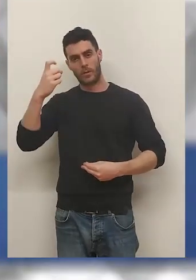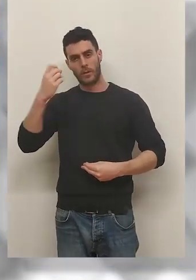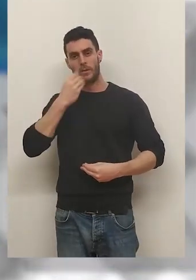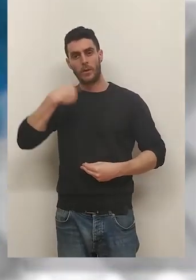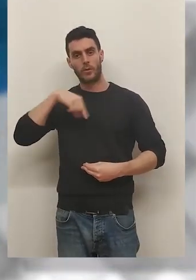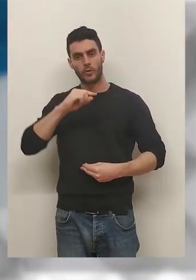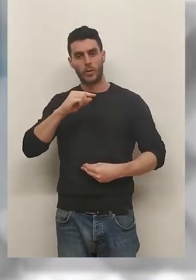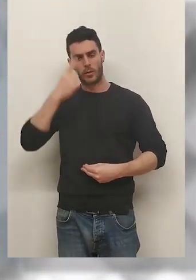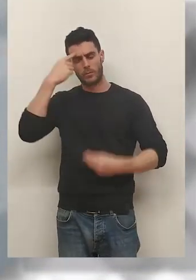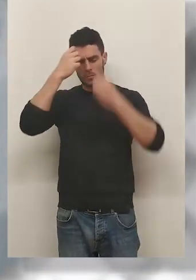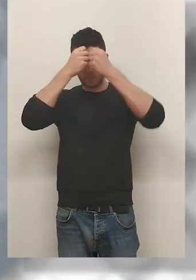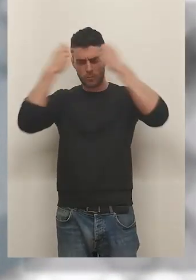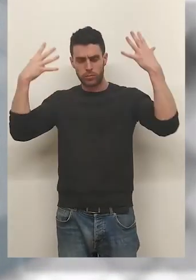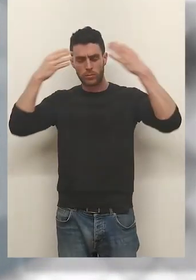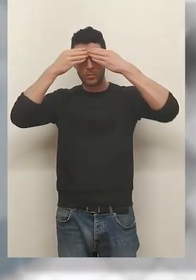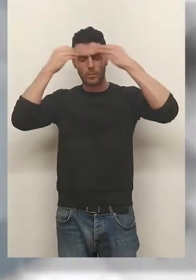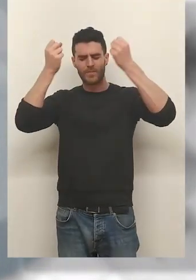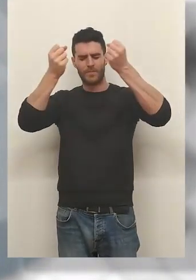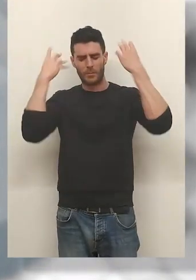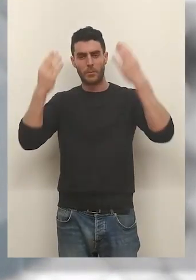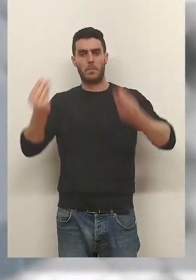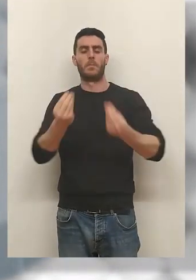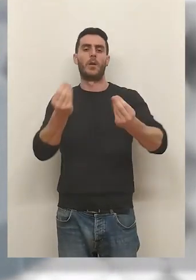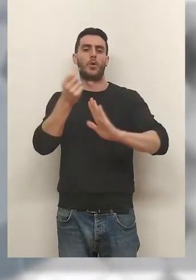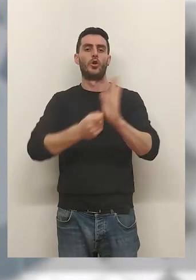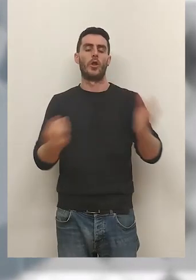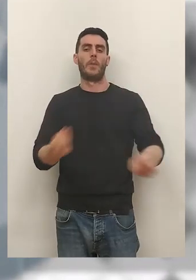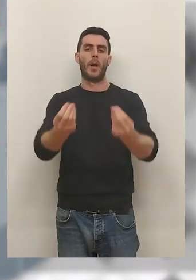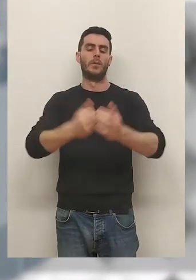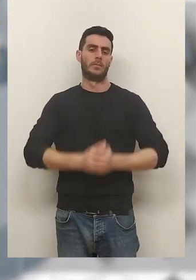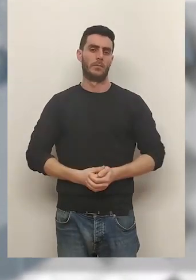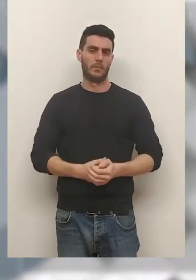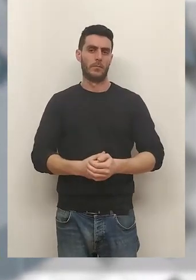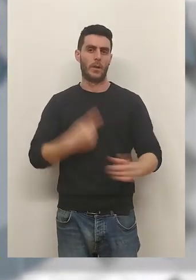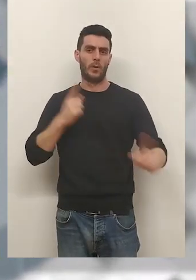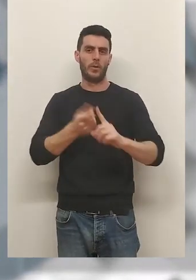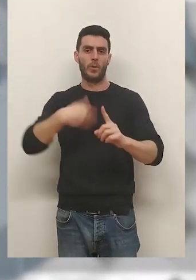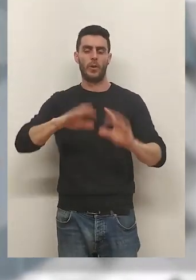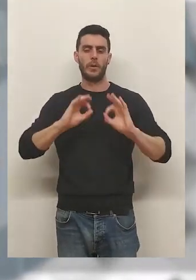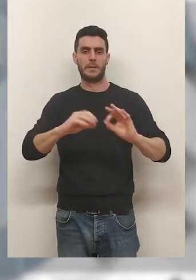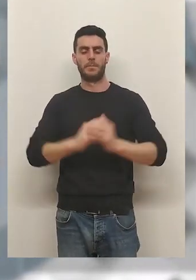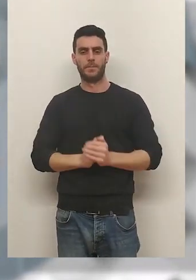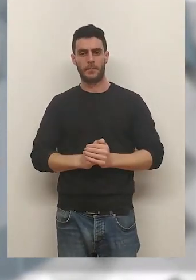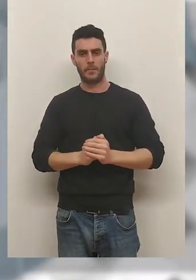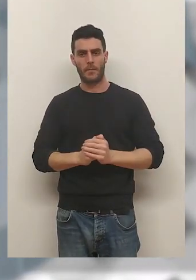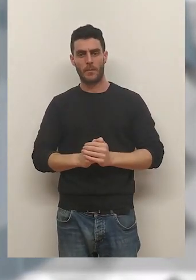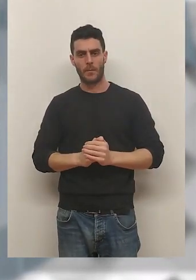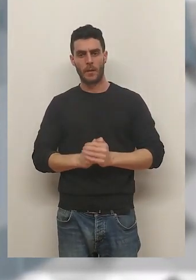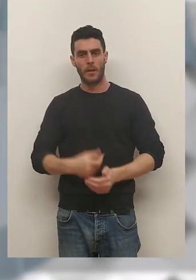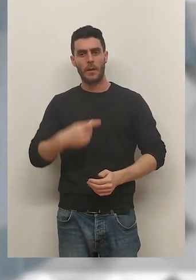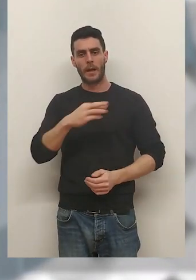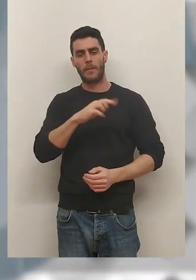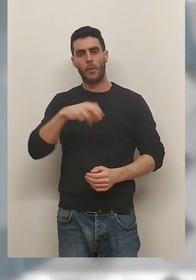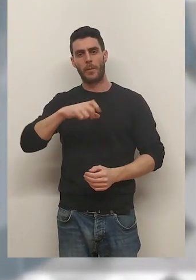podamos limpiar la cabeza, pues en mejores condiciones estaremos. Y es lo que intentamos. El